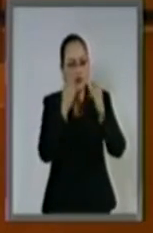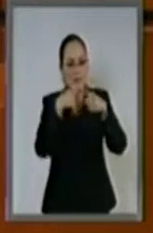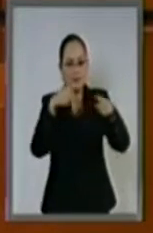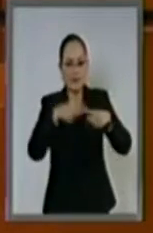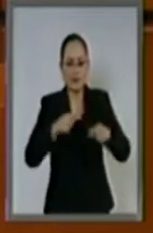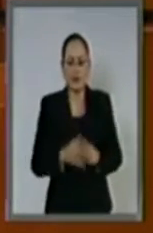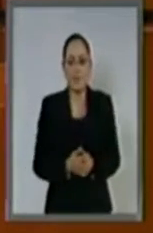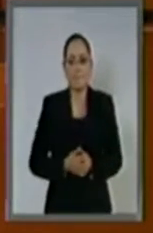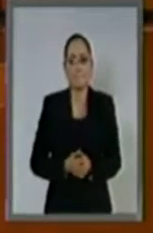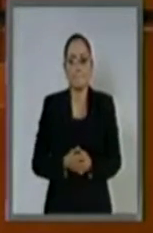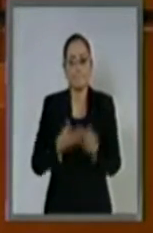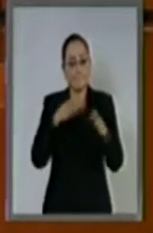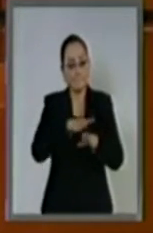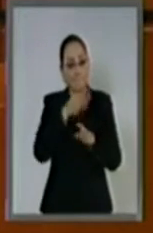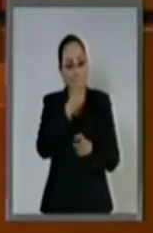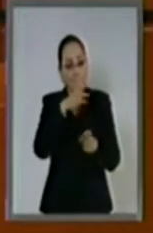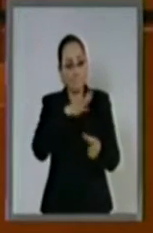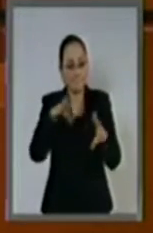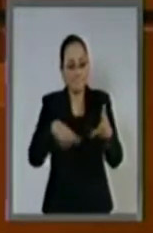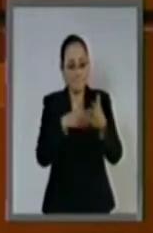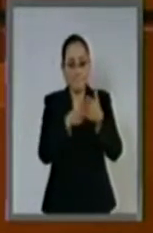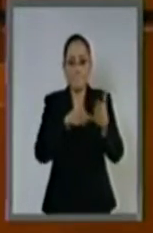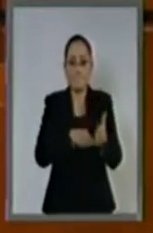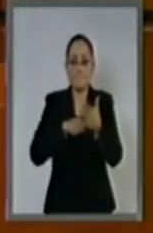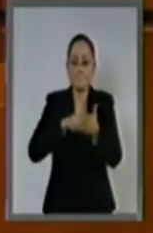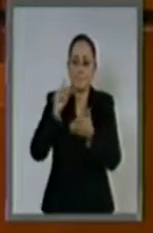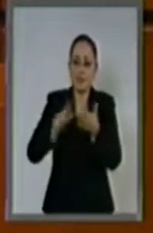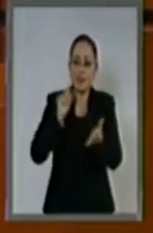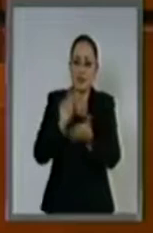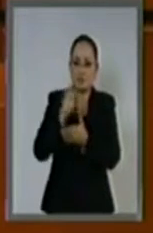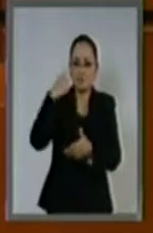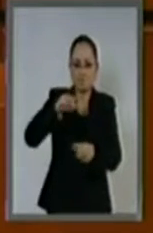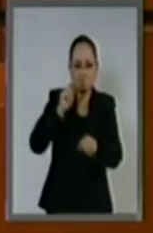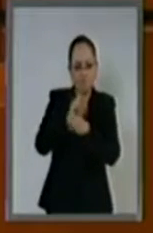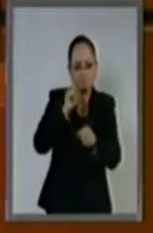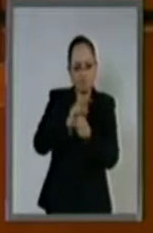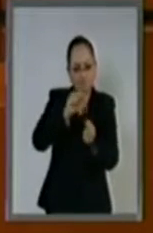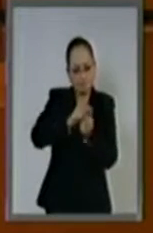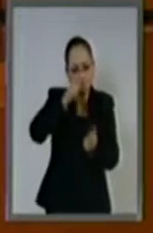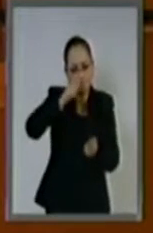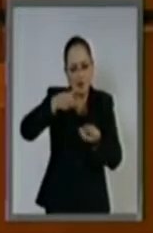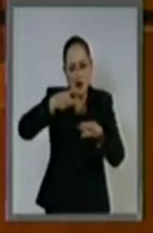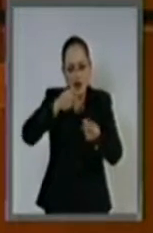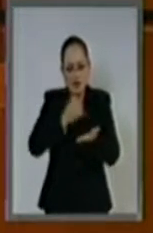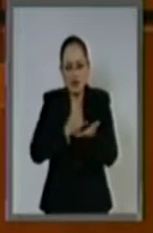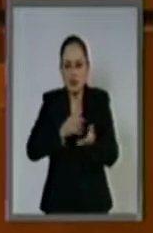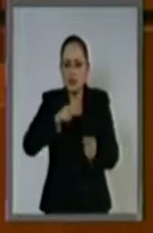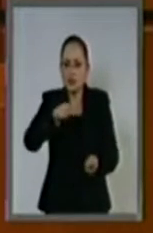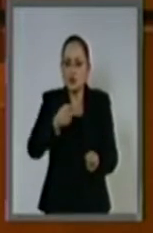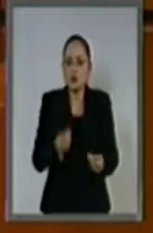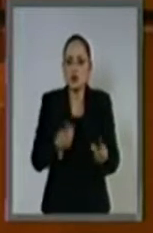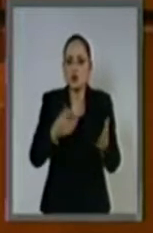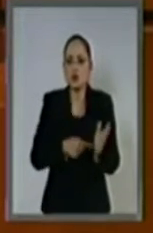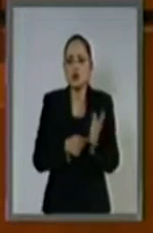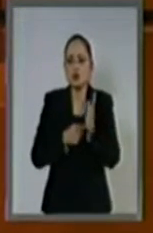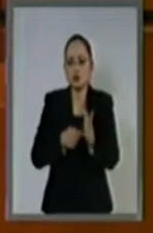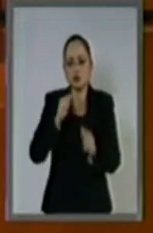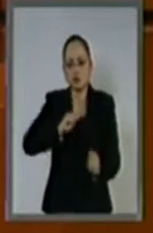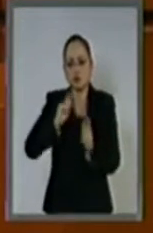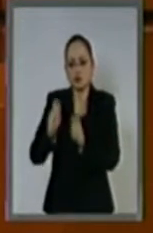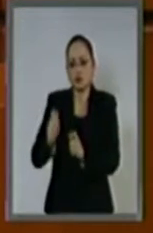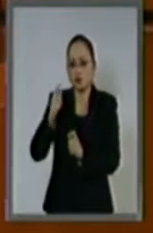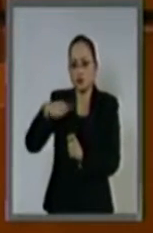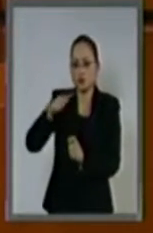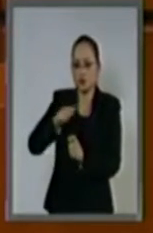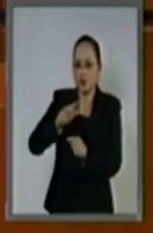este contexto, se enmarca la nueva ley de fiscalización y rendición de cuentas, la cual fortalece las facultades de la